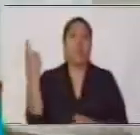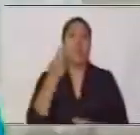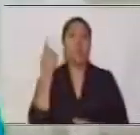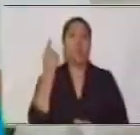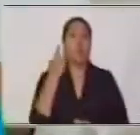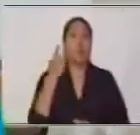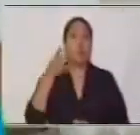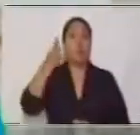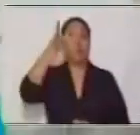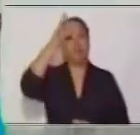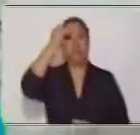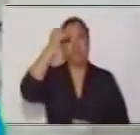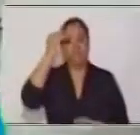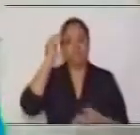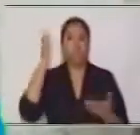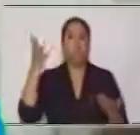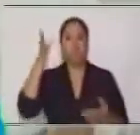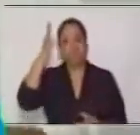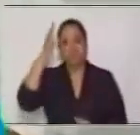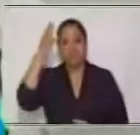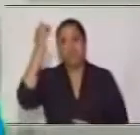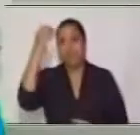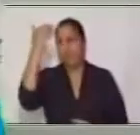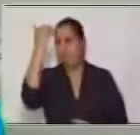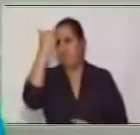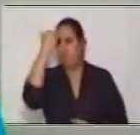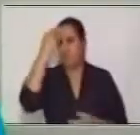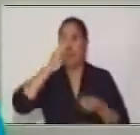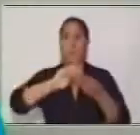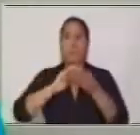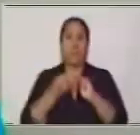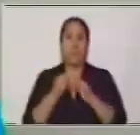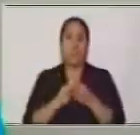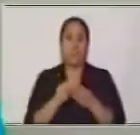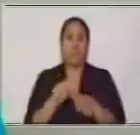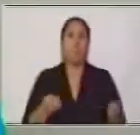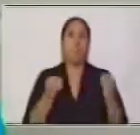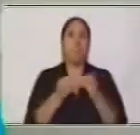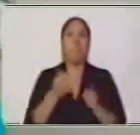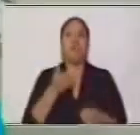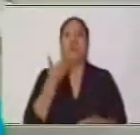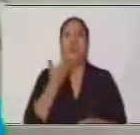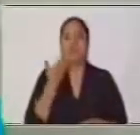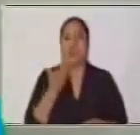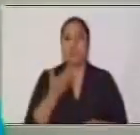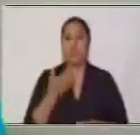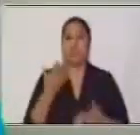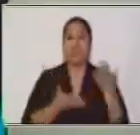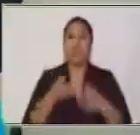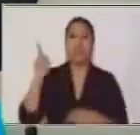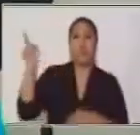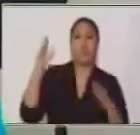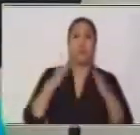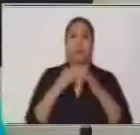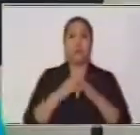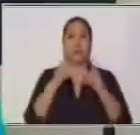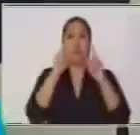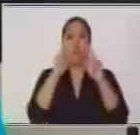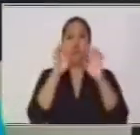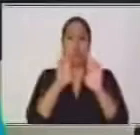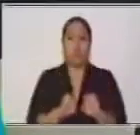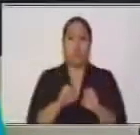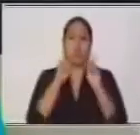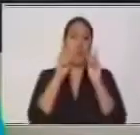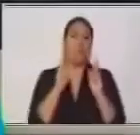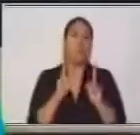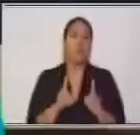conocimientos matemáticos y vamos a tratar de hacerlo de la manera más sencilla. Si en casa hay alguna persona con